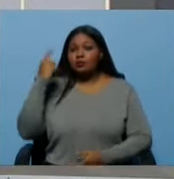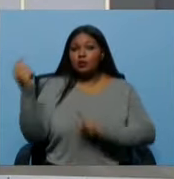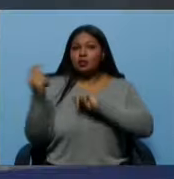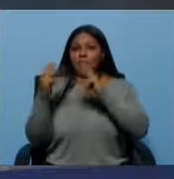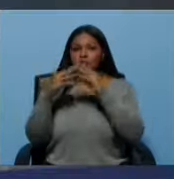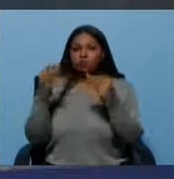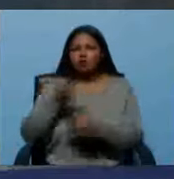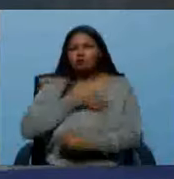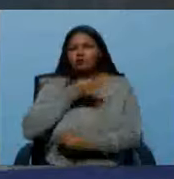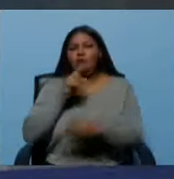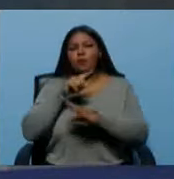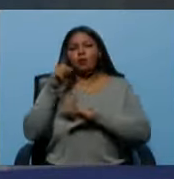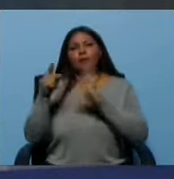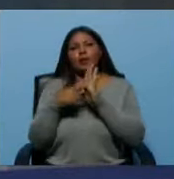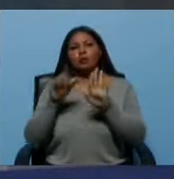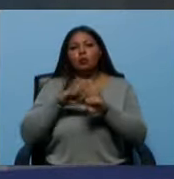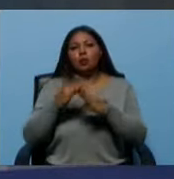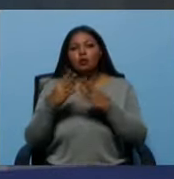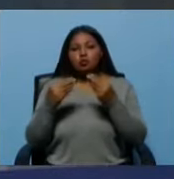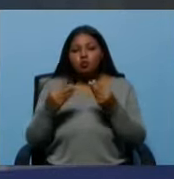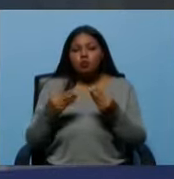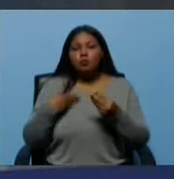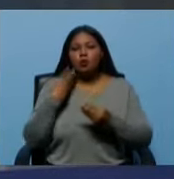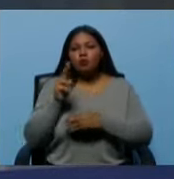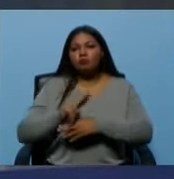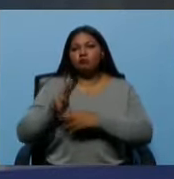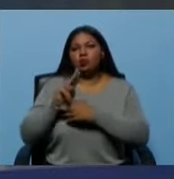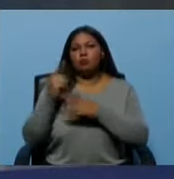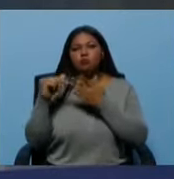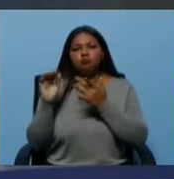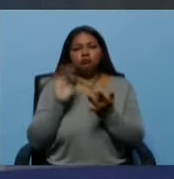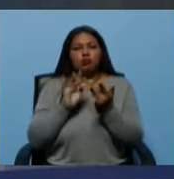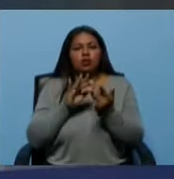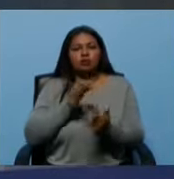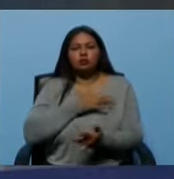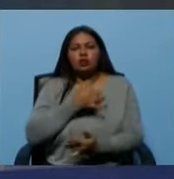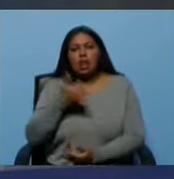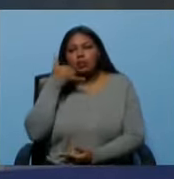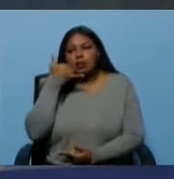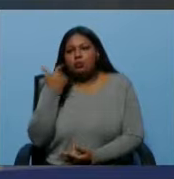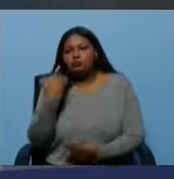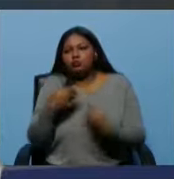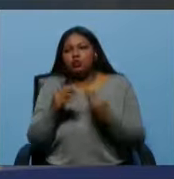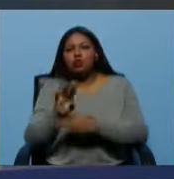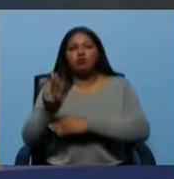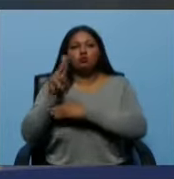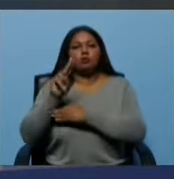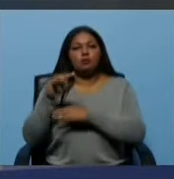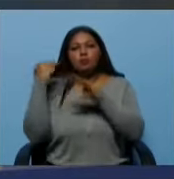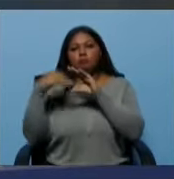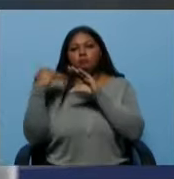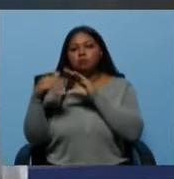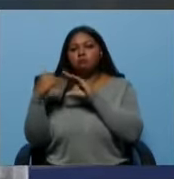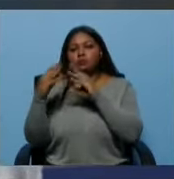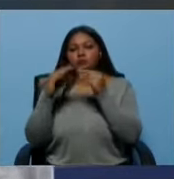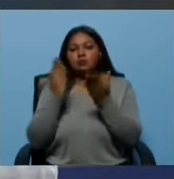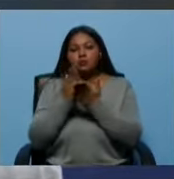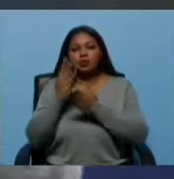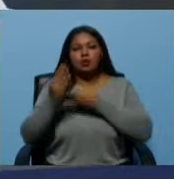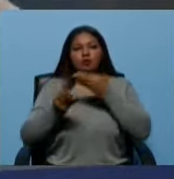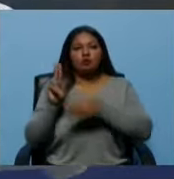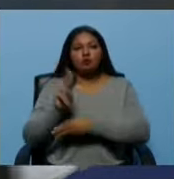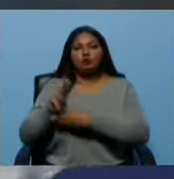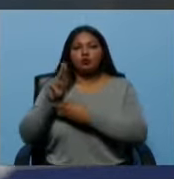la sociedad porque todas y todos lo usamos. Todas todas usamos estos aparaticos, todas y todos estamos mandando mensajes, todas y todos